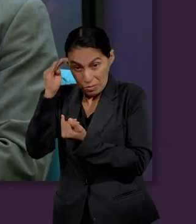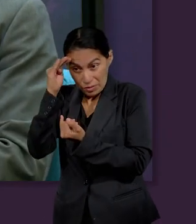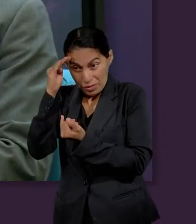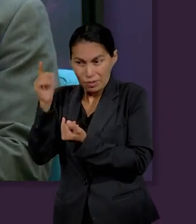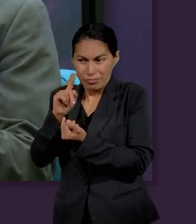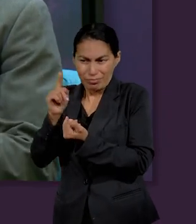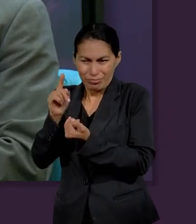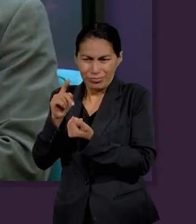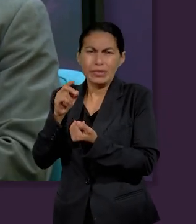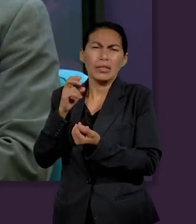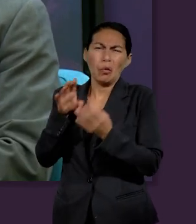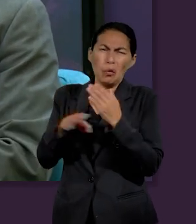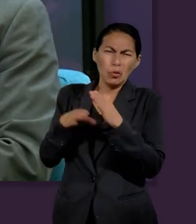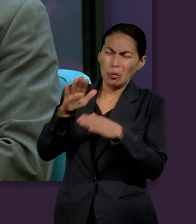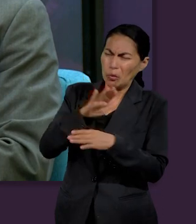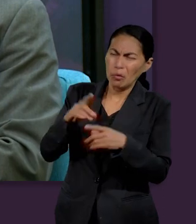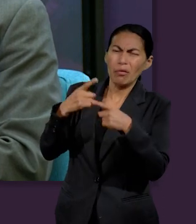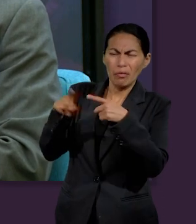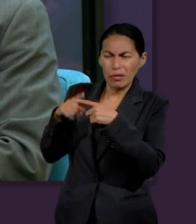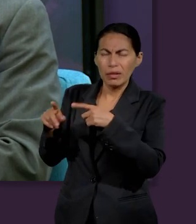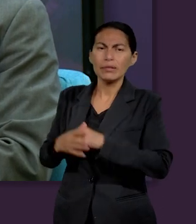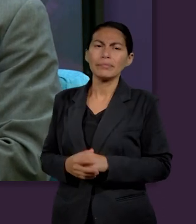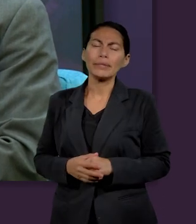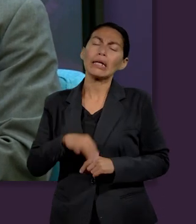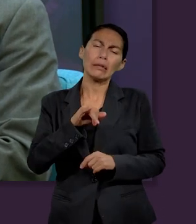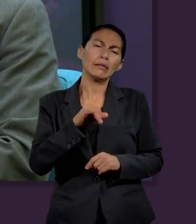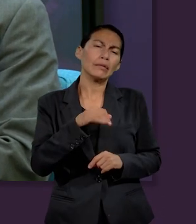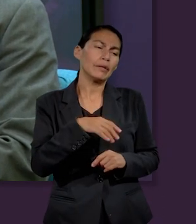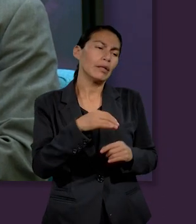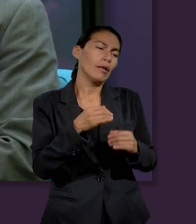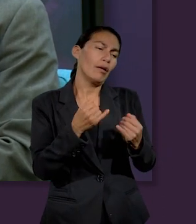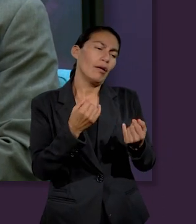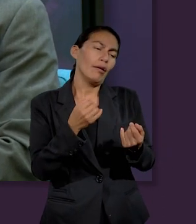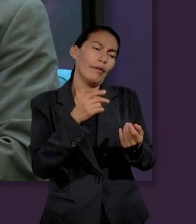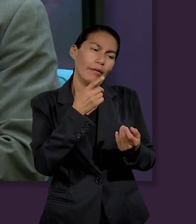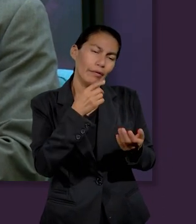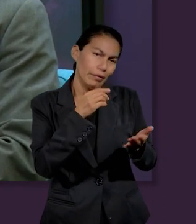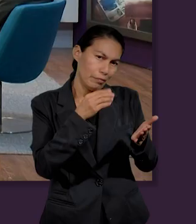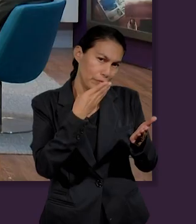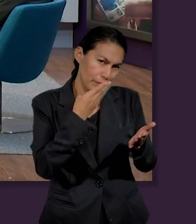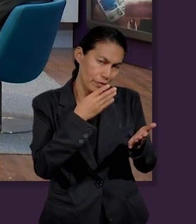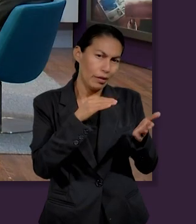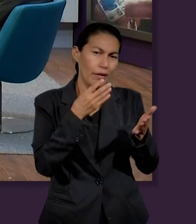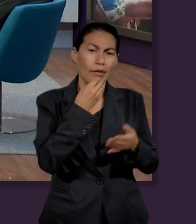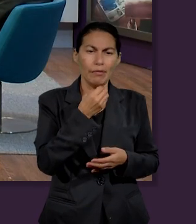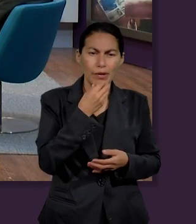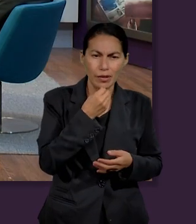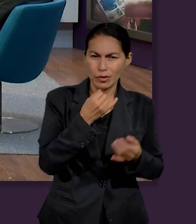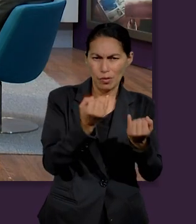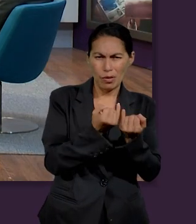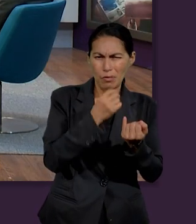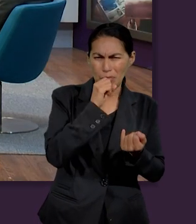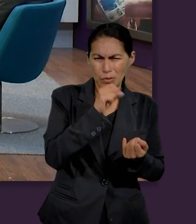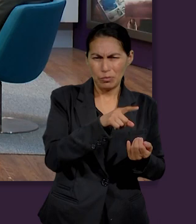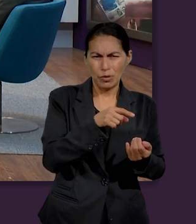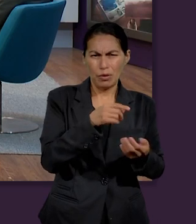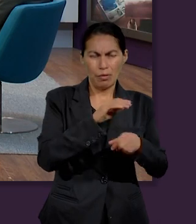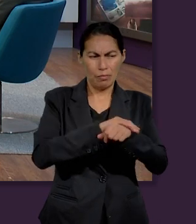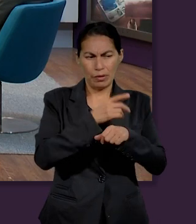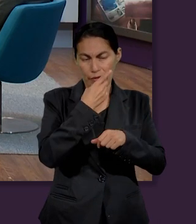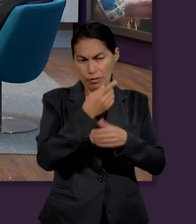Volviendo a la cita que mi compañera mencionó de Hebreos, en el capítulo 11, en el 9, confirma de que